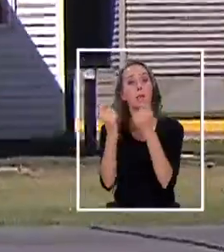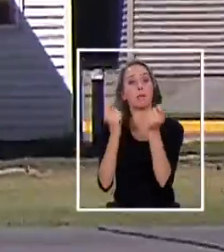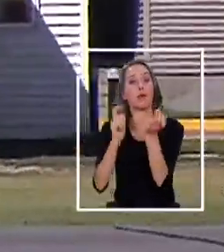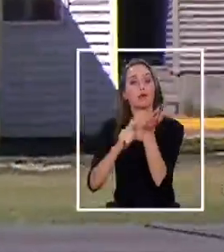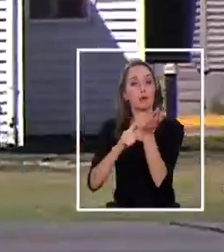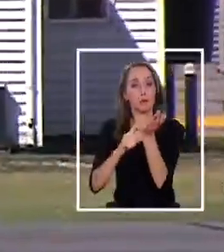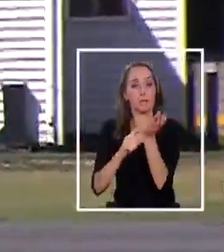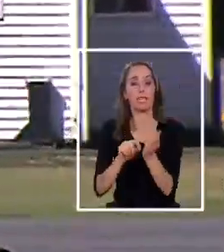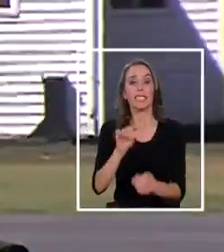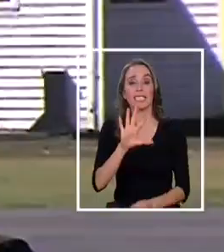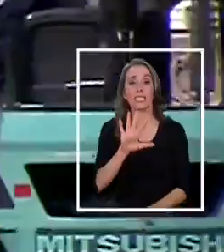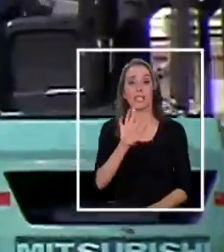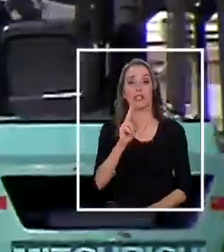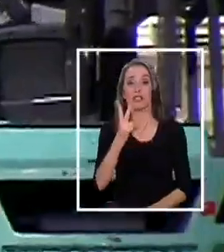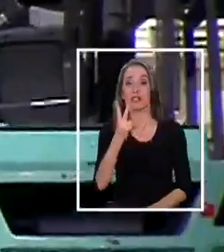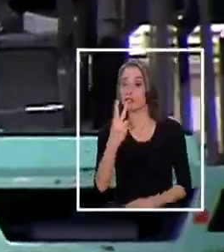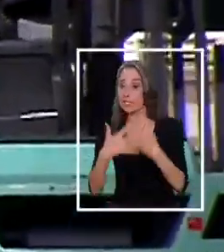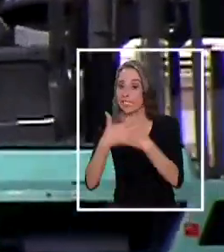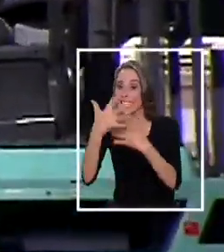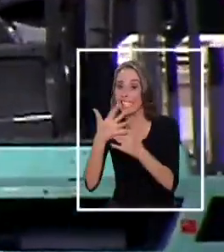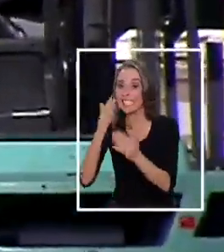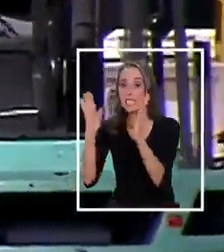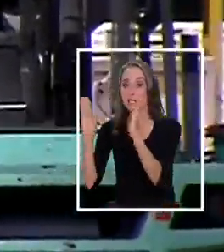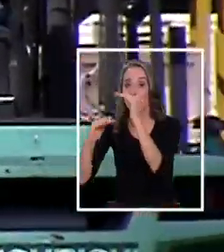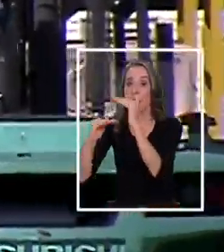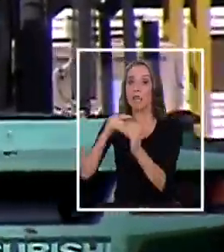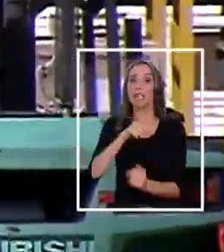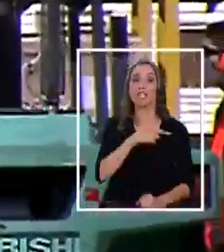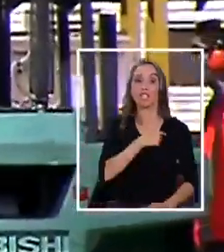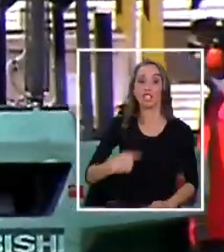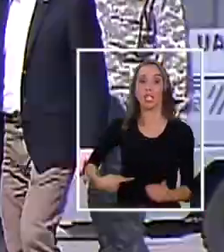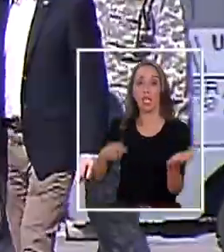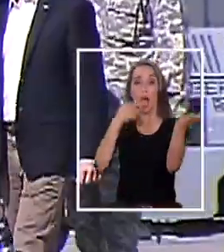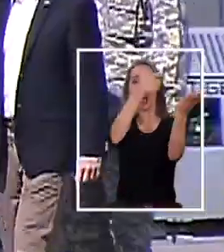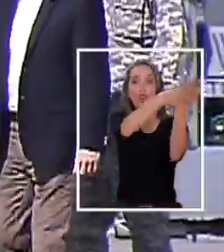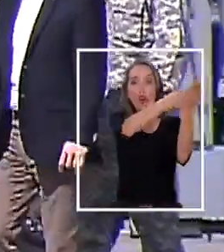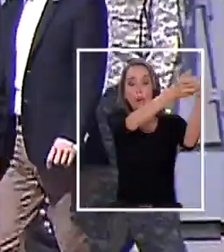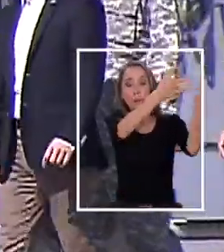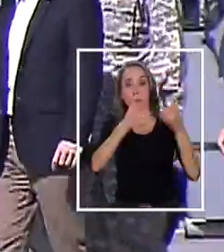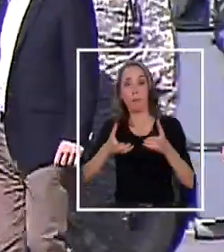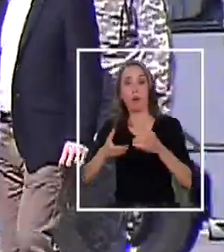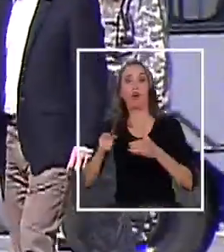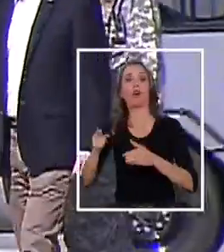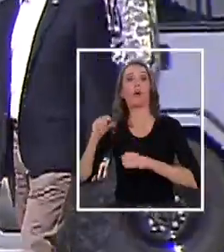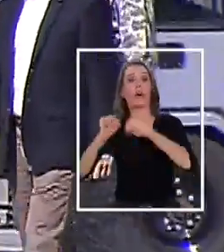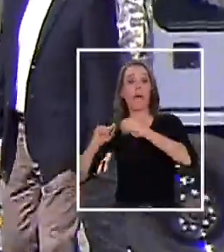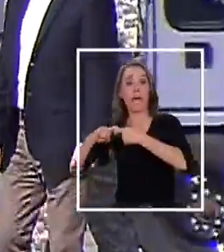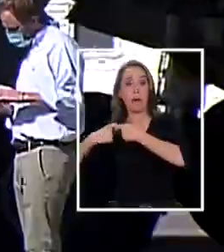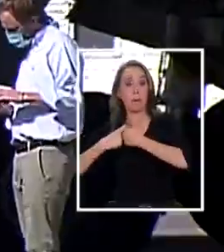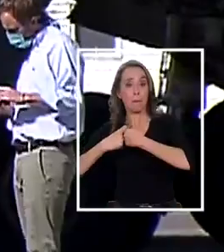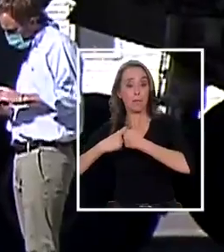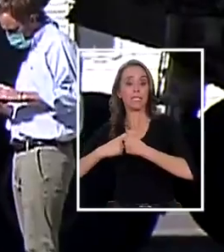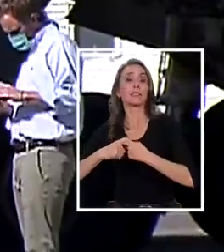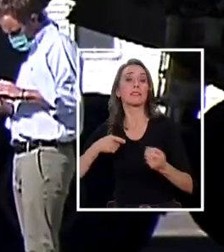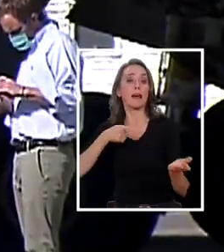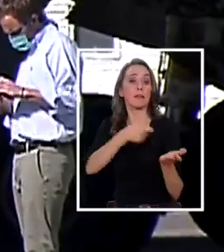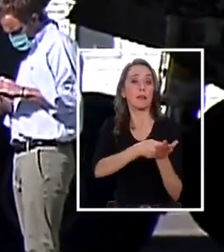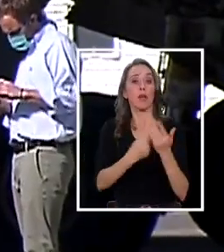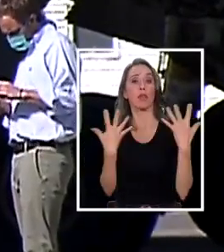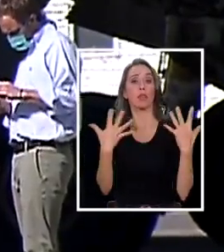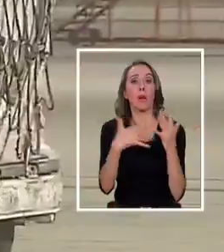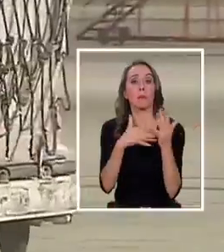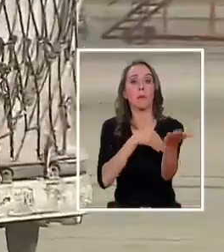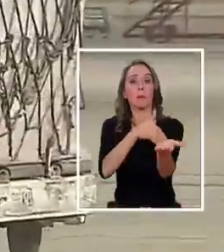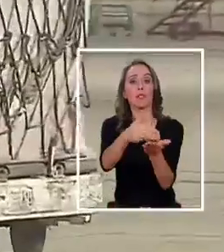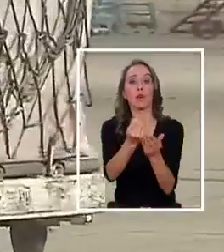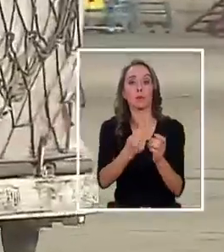515 ventiladores comprados directamente de China y que tuvieron un costo para el empresariado chileno de 10 mil millones